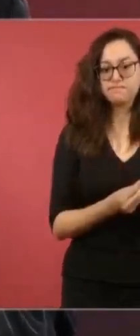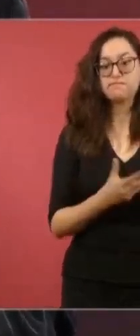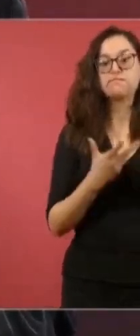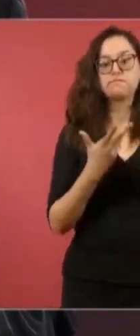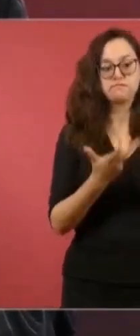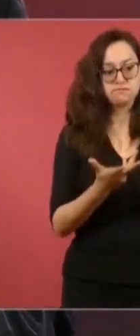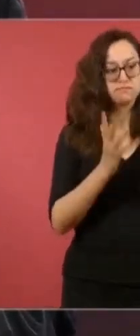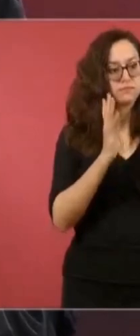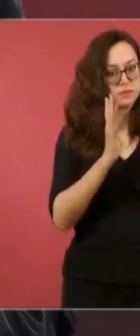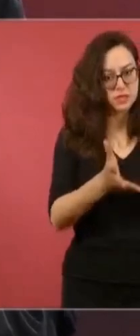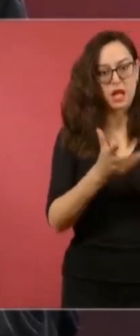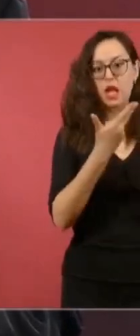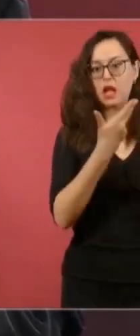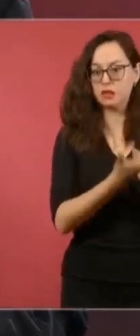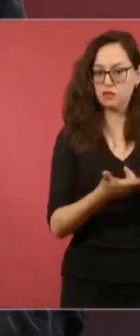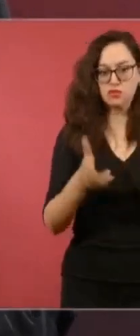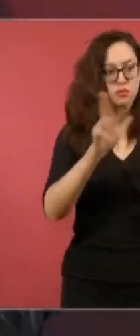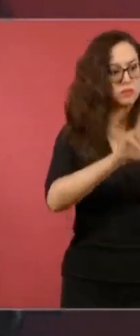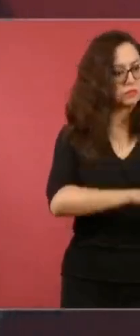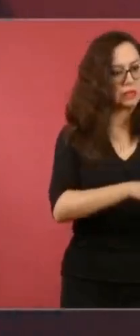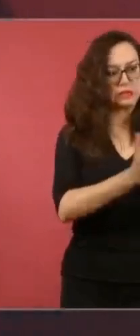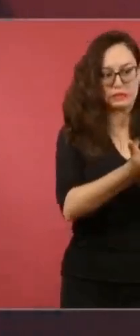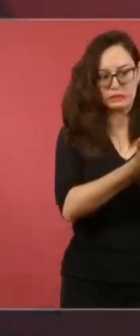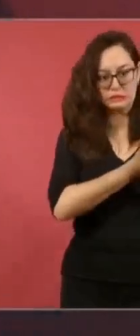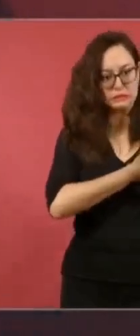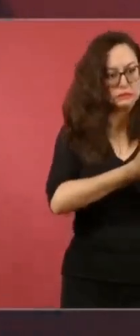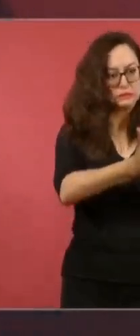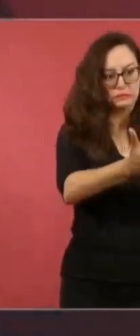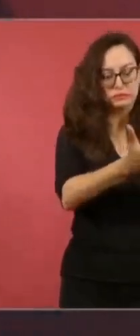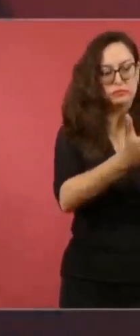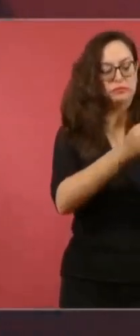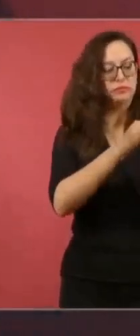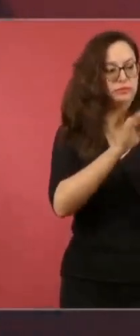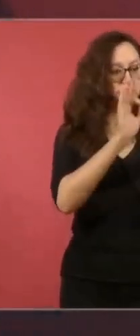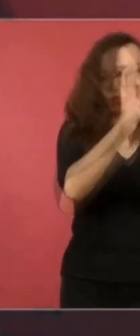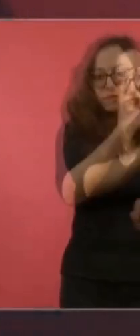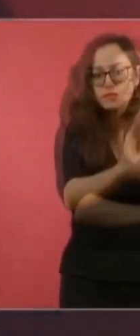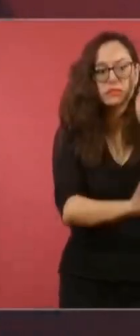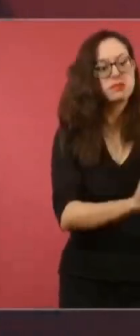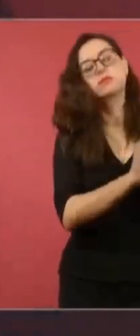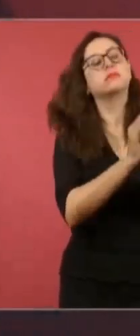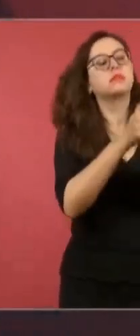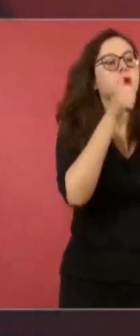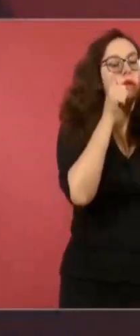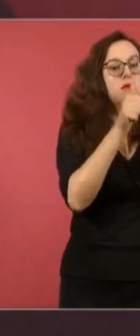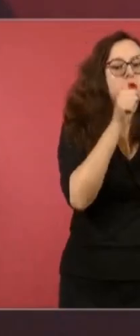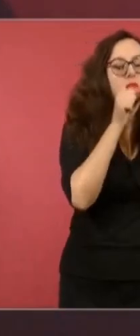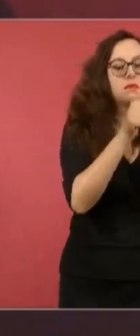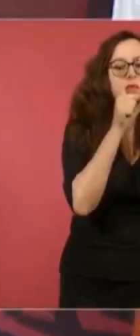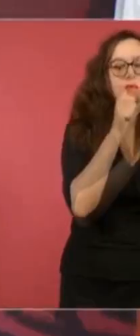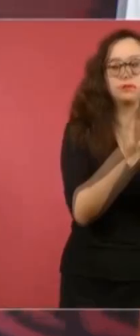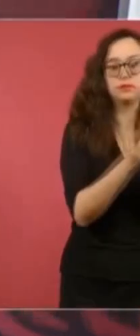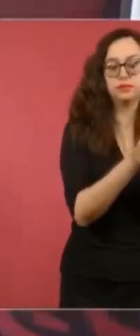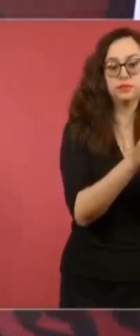hospitalizados desde anoche, que están siendo atendidos. Nosotros enviamos